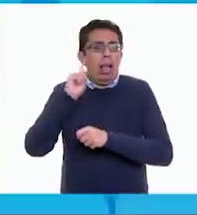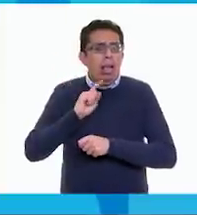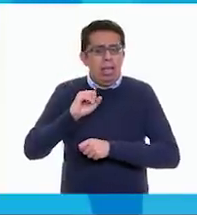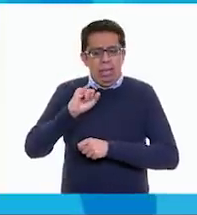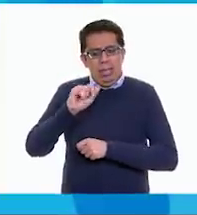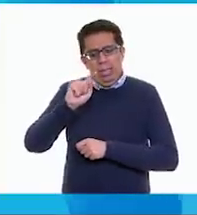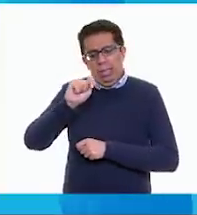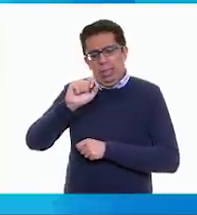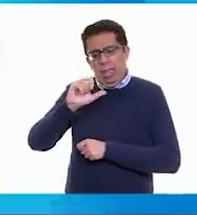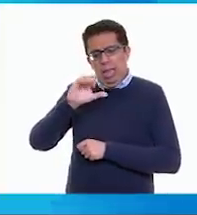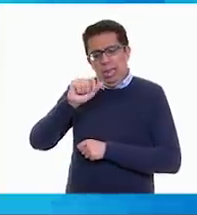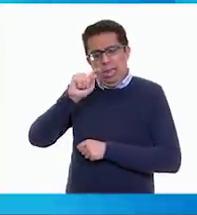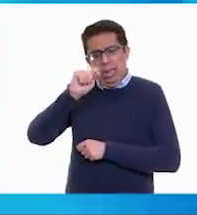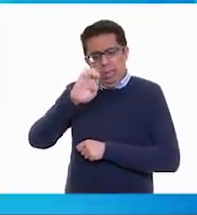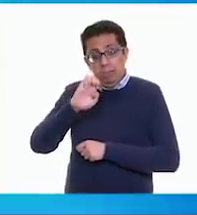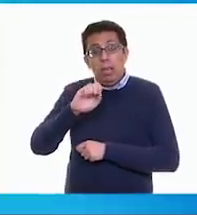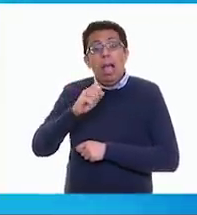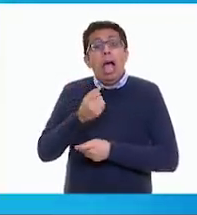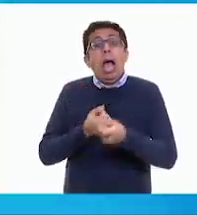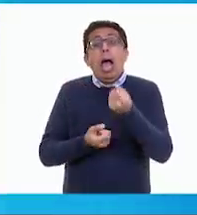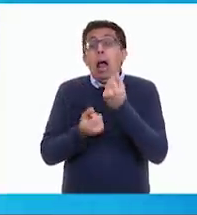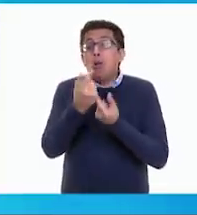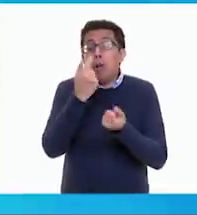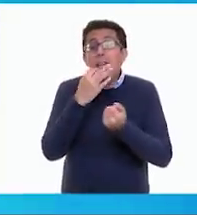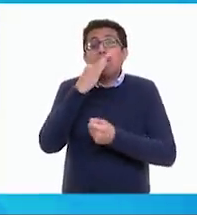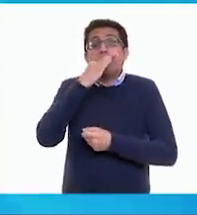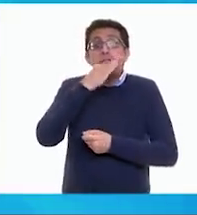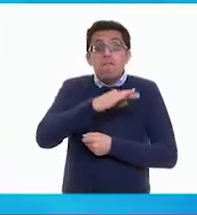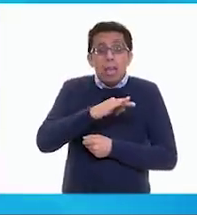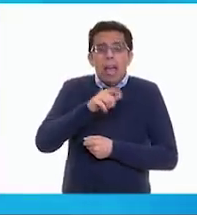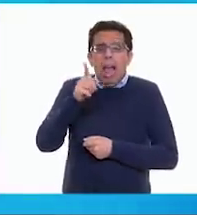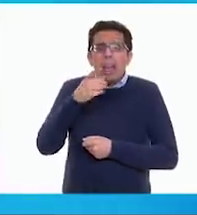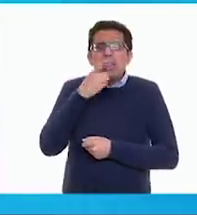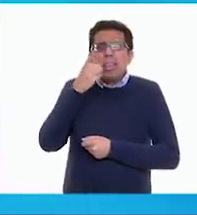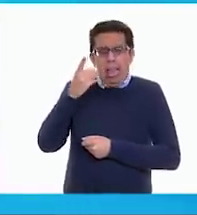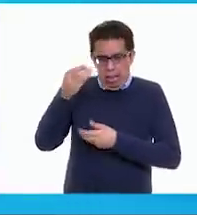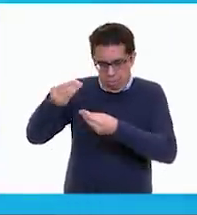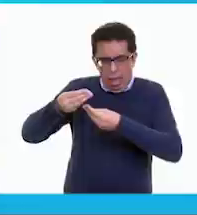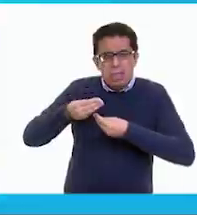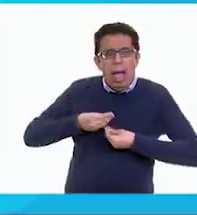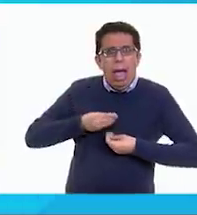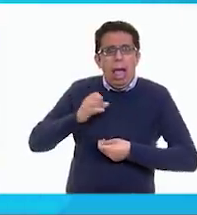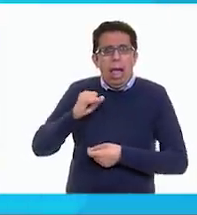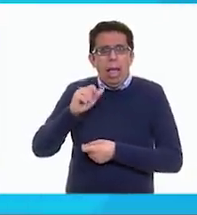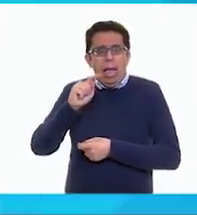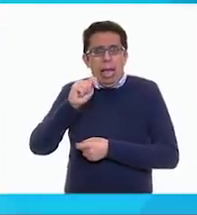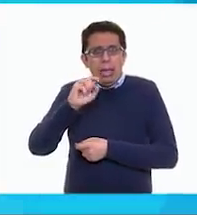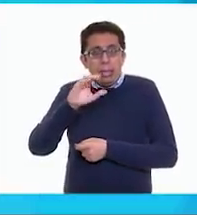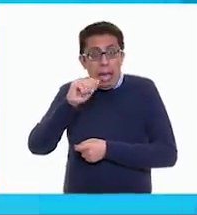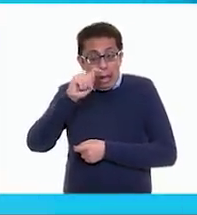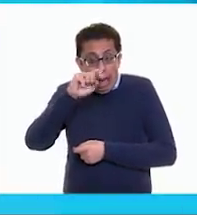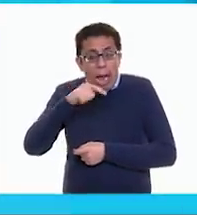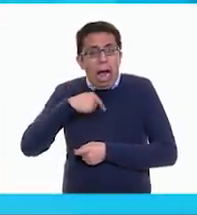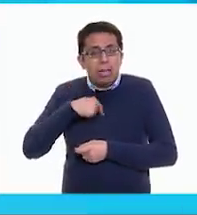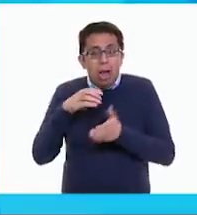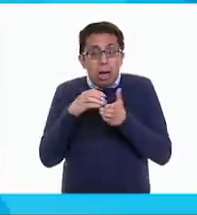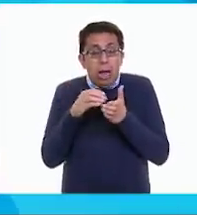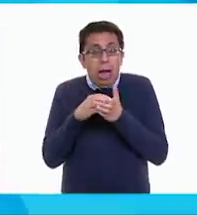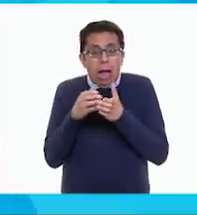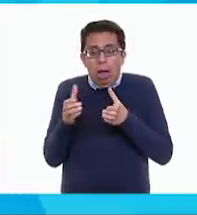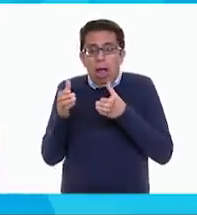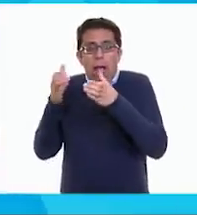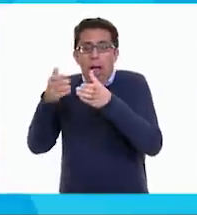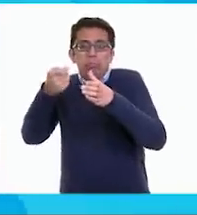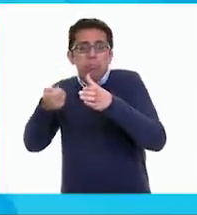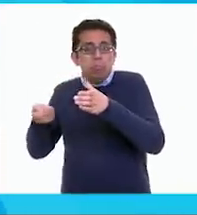Itacate. En algunas fiestas, luego les dicen, me dan el itacate y entonces llevas tu topper y te comparten de la comida